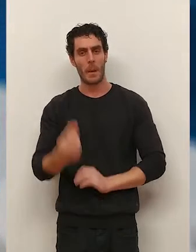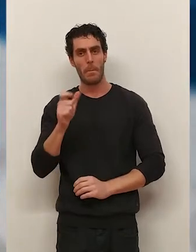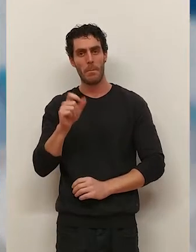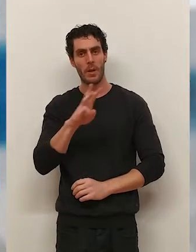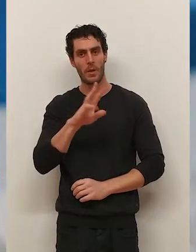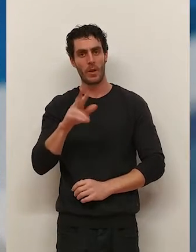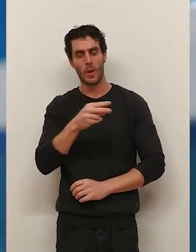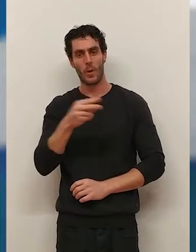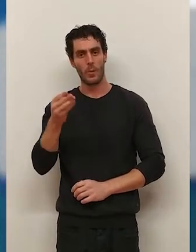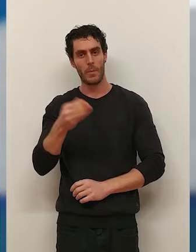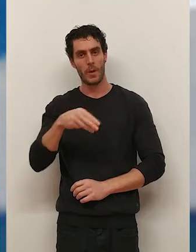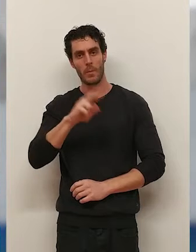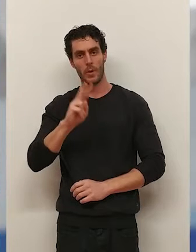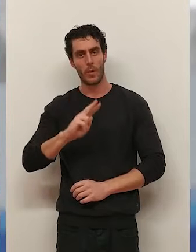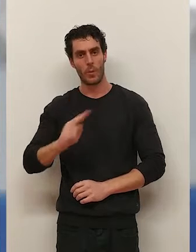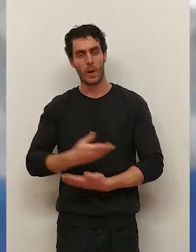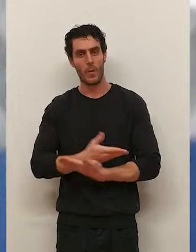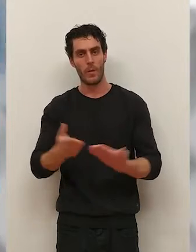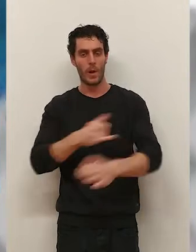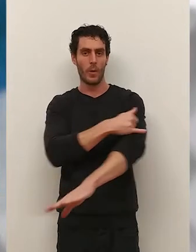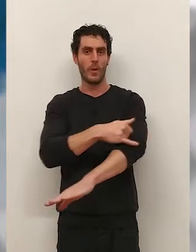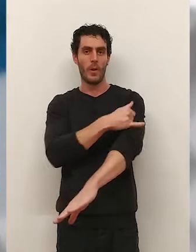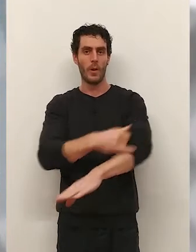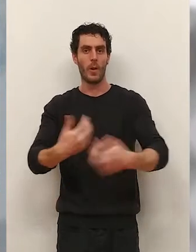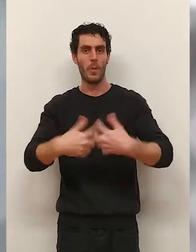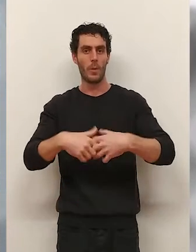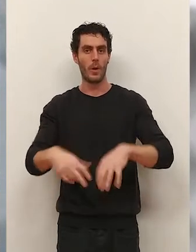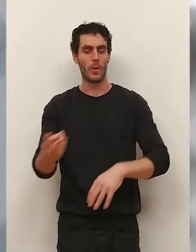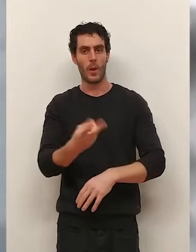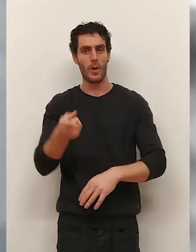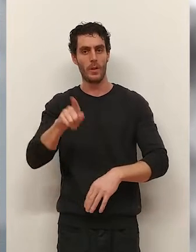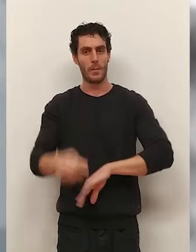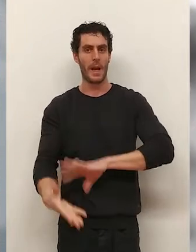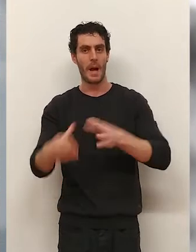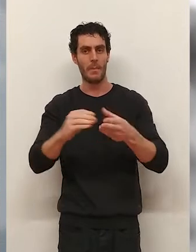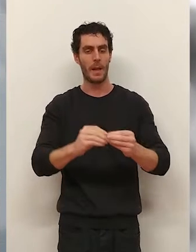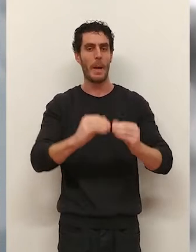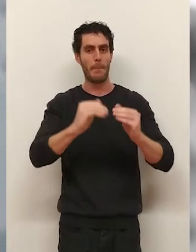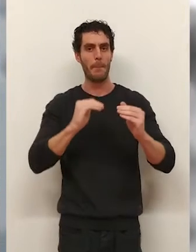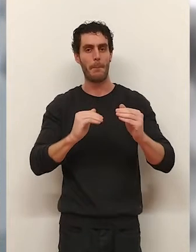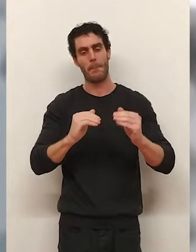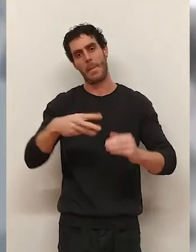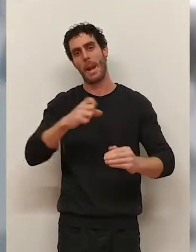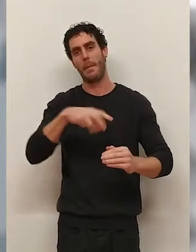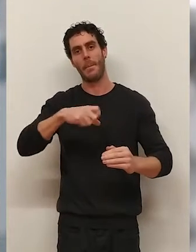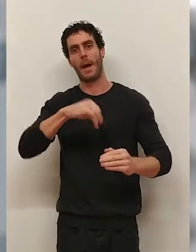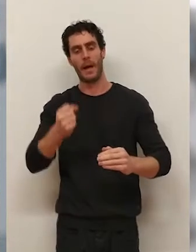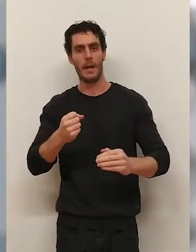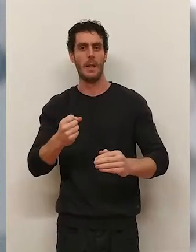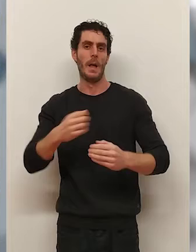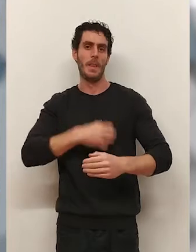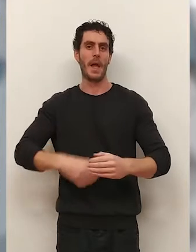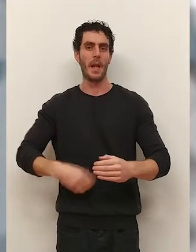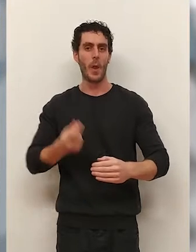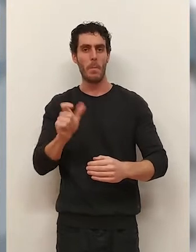Ese precio de 35 euros el metro cuadrado que ofrece el gobierno riojano en ambos polígonos también se aplicará en la Maja de Arnedo, un precio que consideran